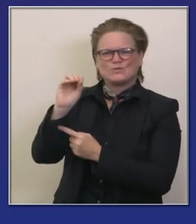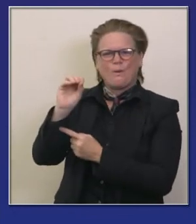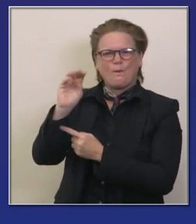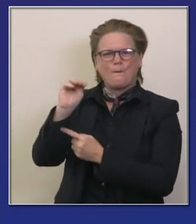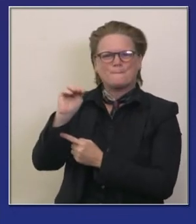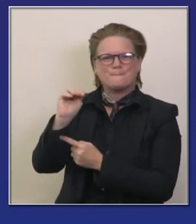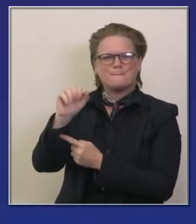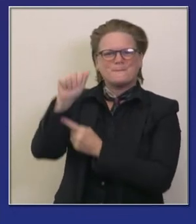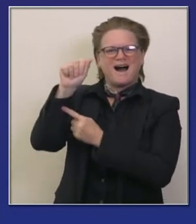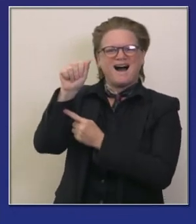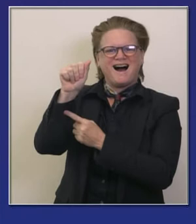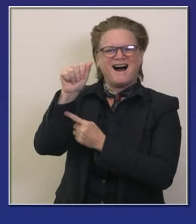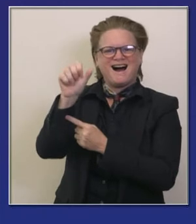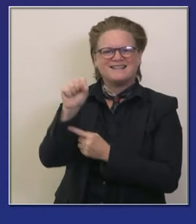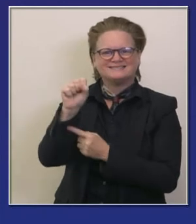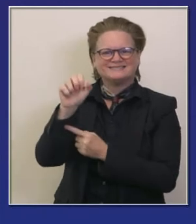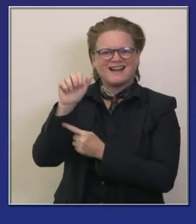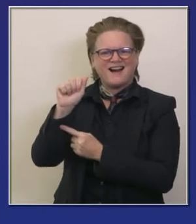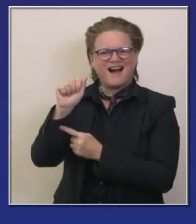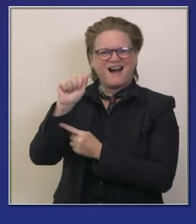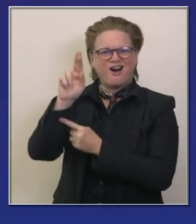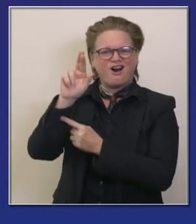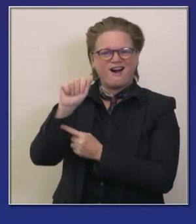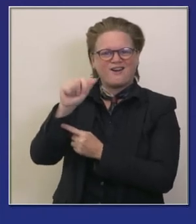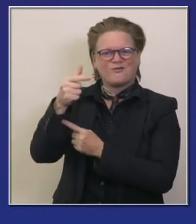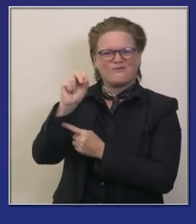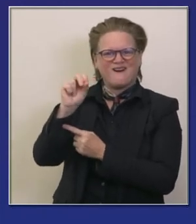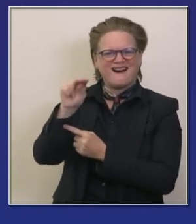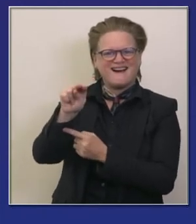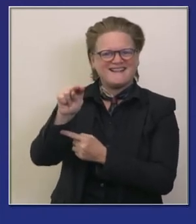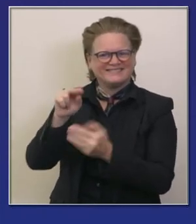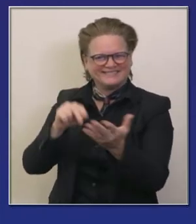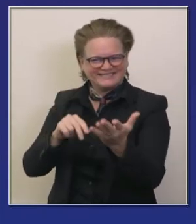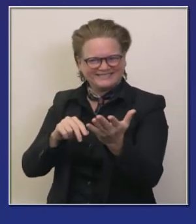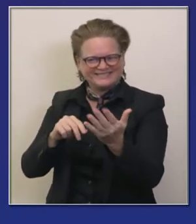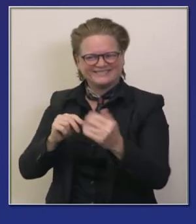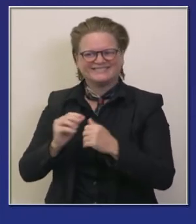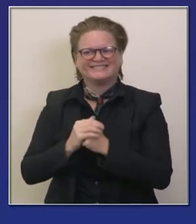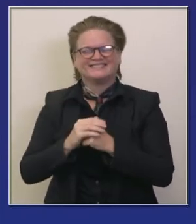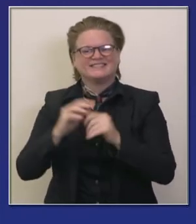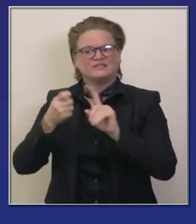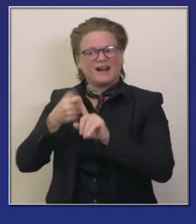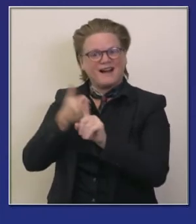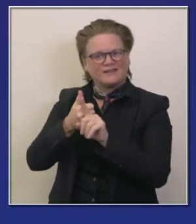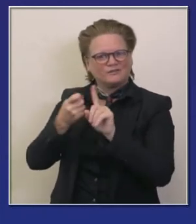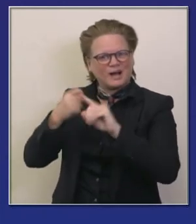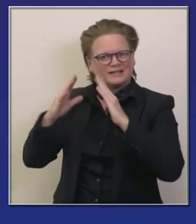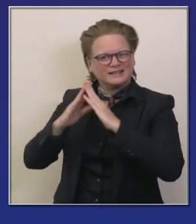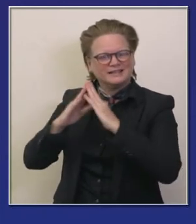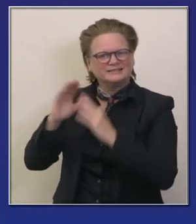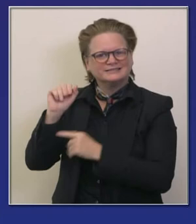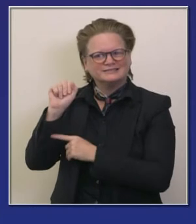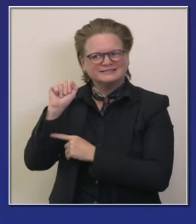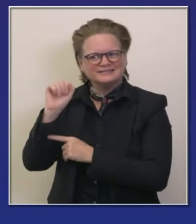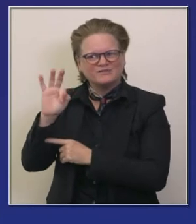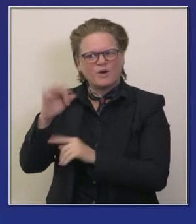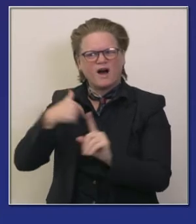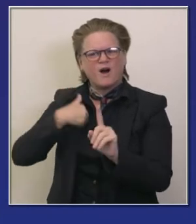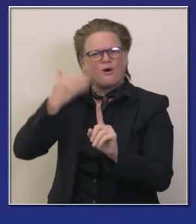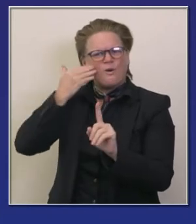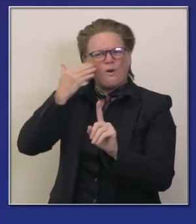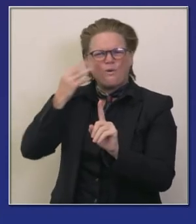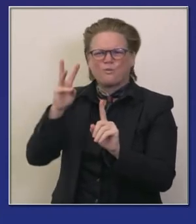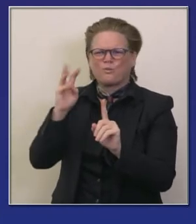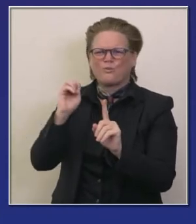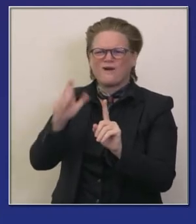que él está siendo nombrado como tal es bien conocido para muchos en el